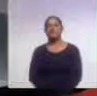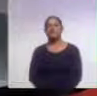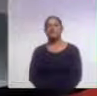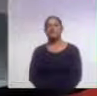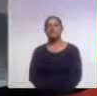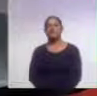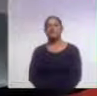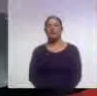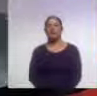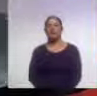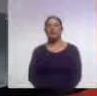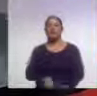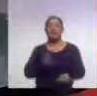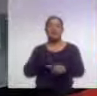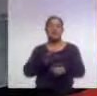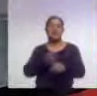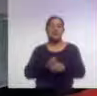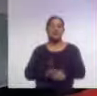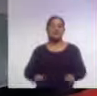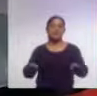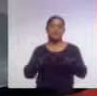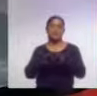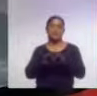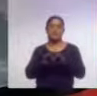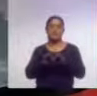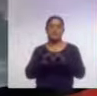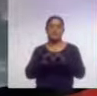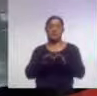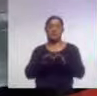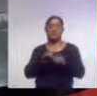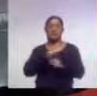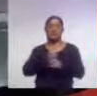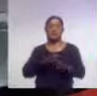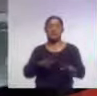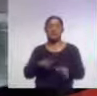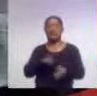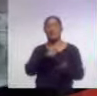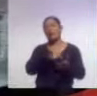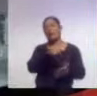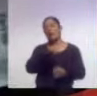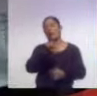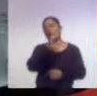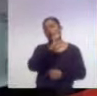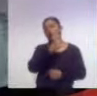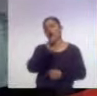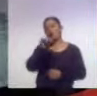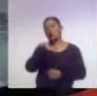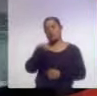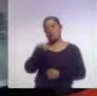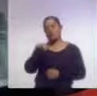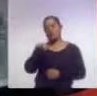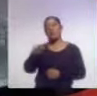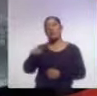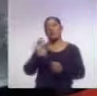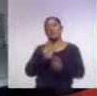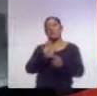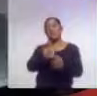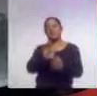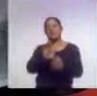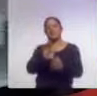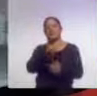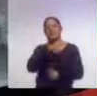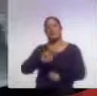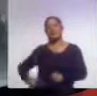Vamos a más información local. Mire, el Consejo Nacional de Población presentó a las instancias municipales